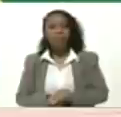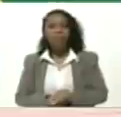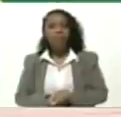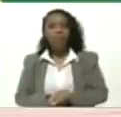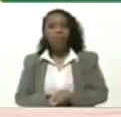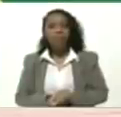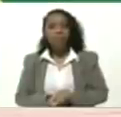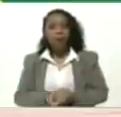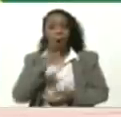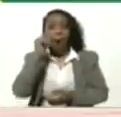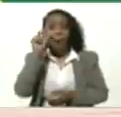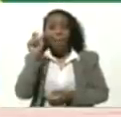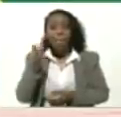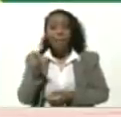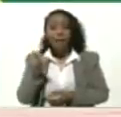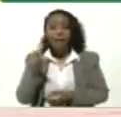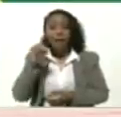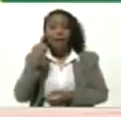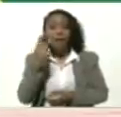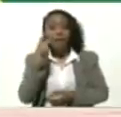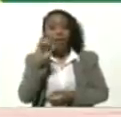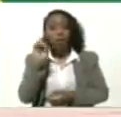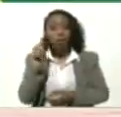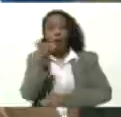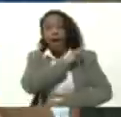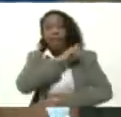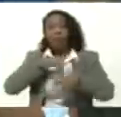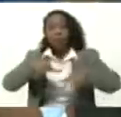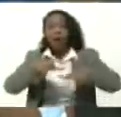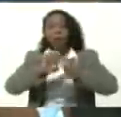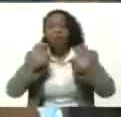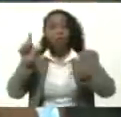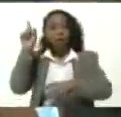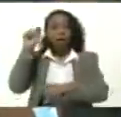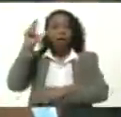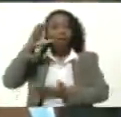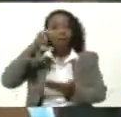Nixon Arrietchi Jefe de la zona Educativa De Lara